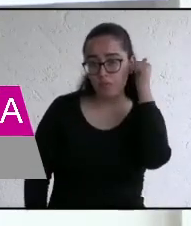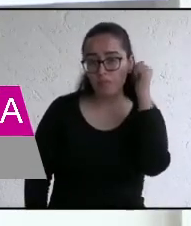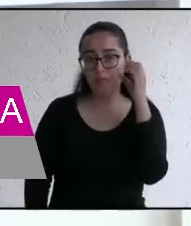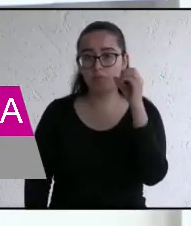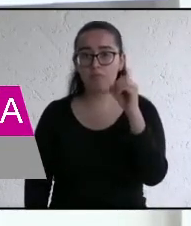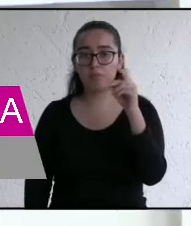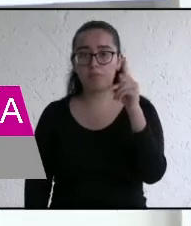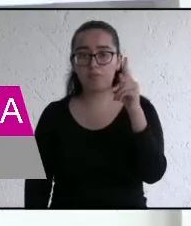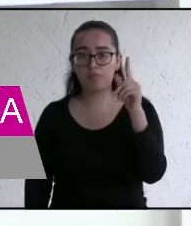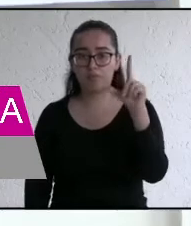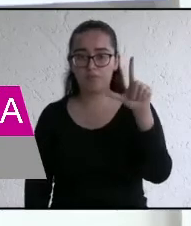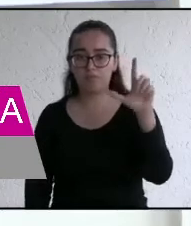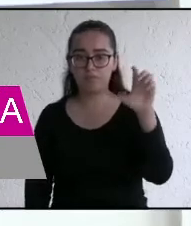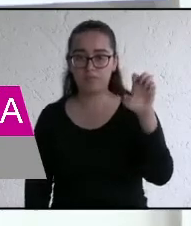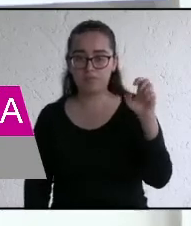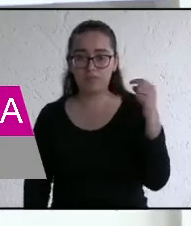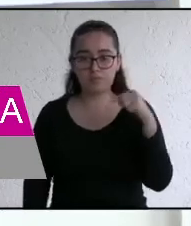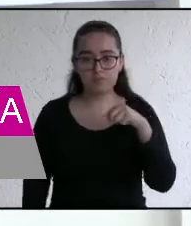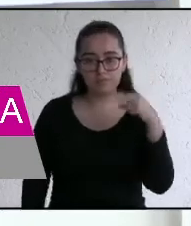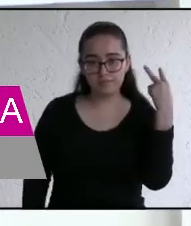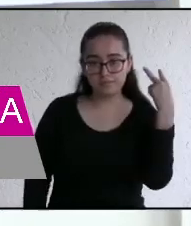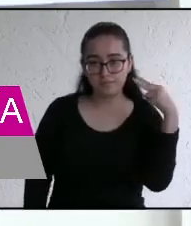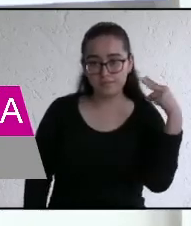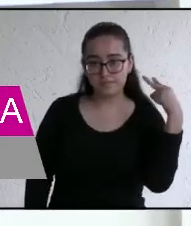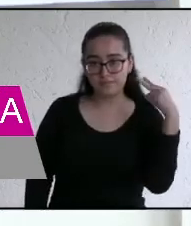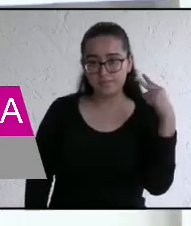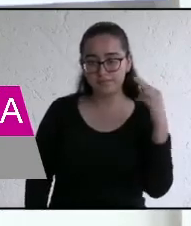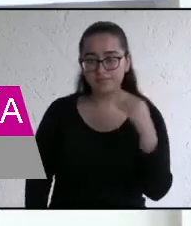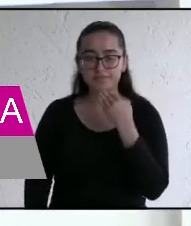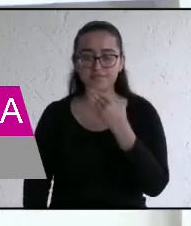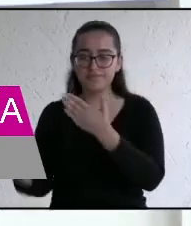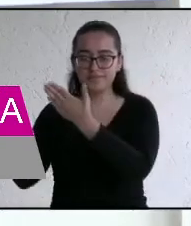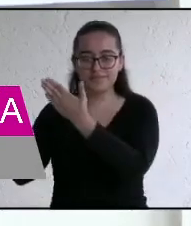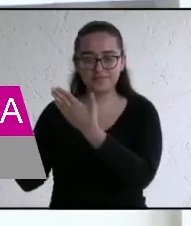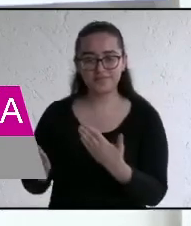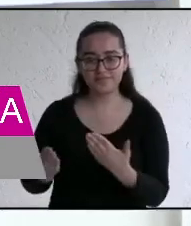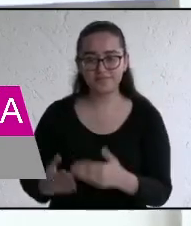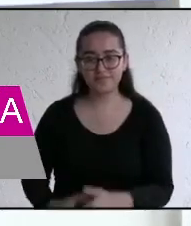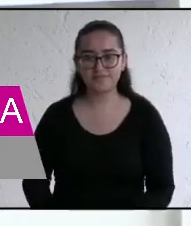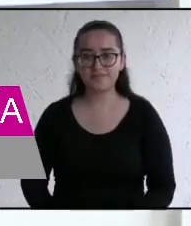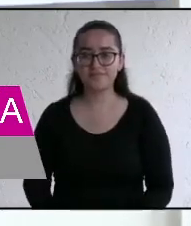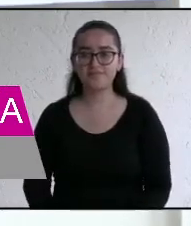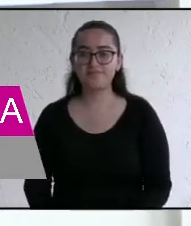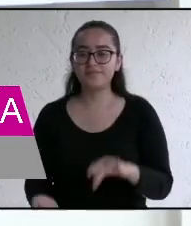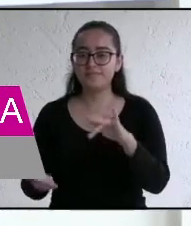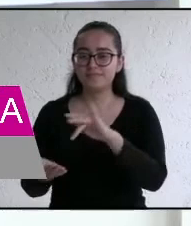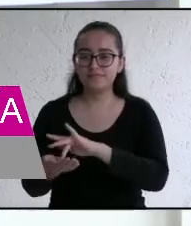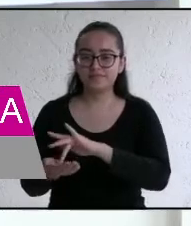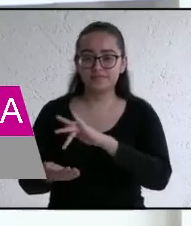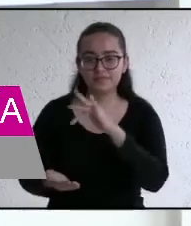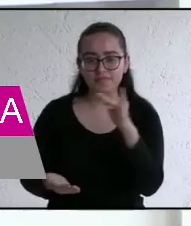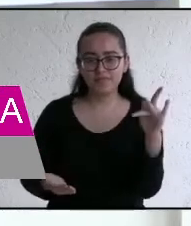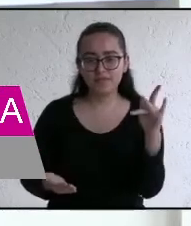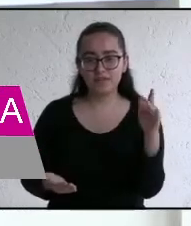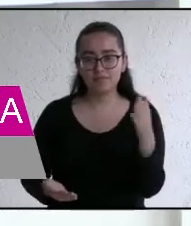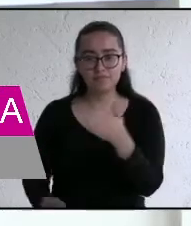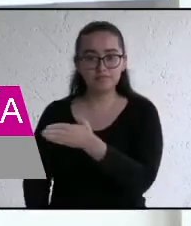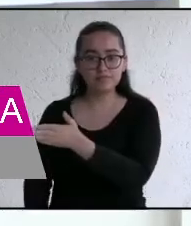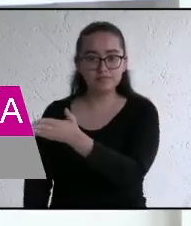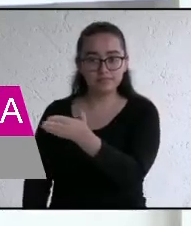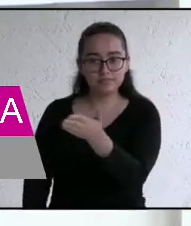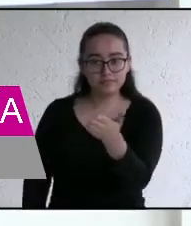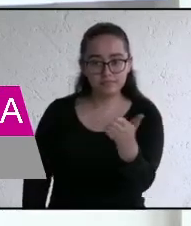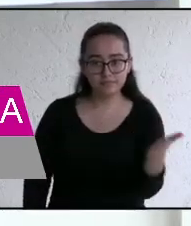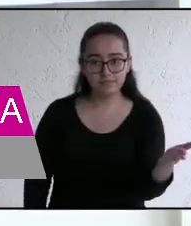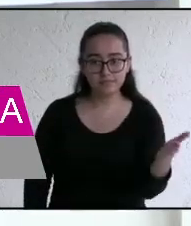Público Local Electoral del Estado de Veracruz, les damos la bienvenida. Agradecemos a quienes nos siguen a través de